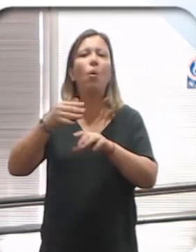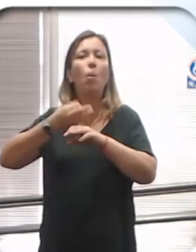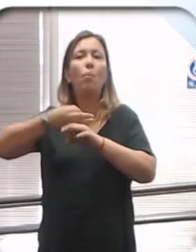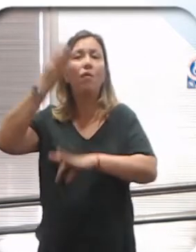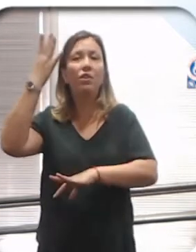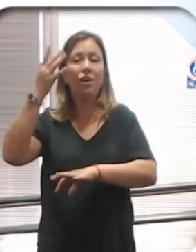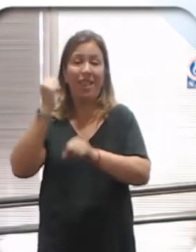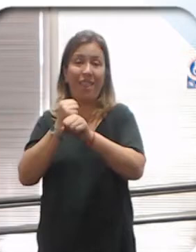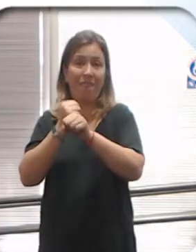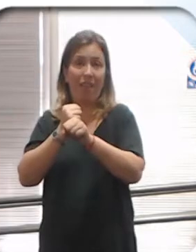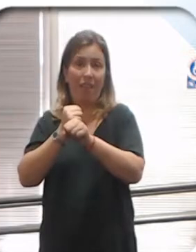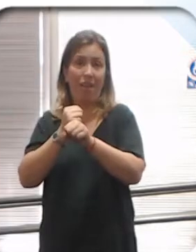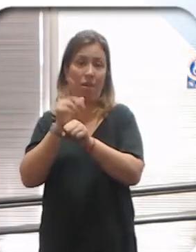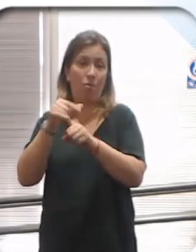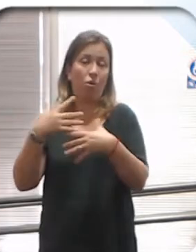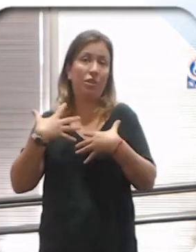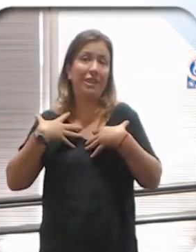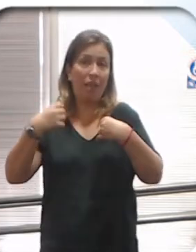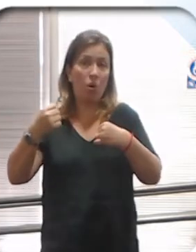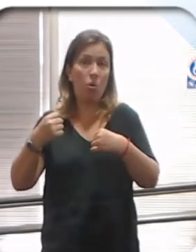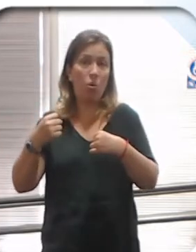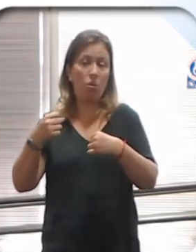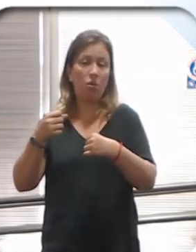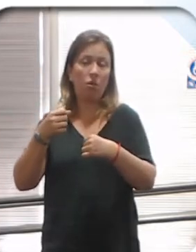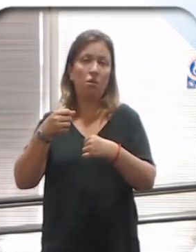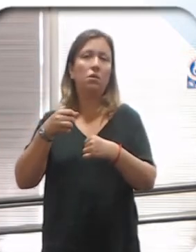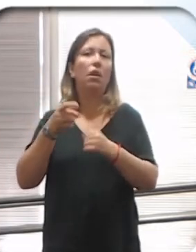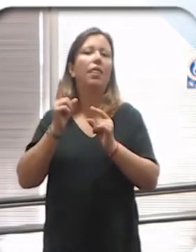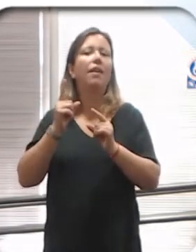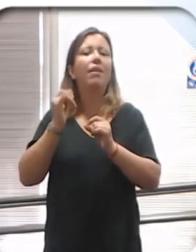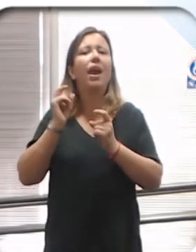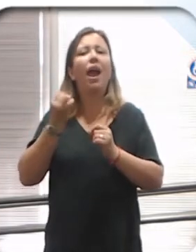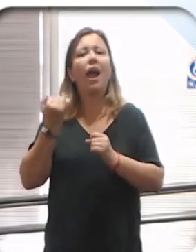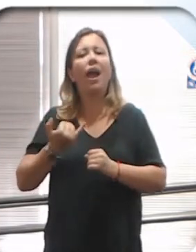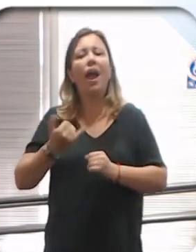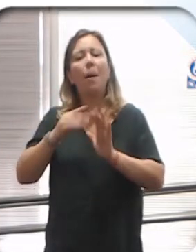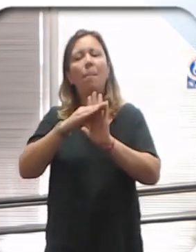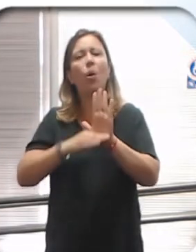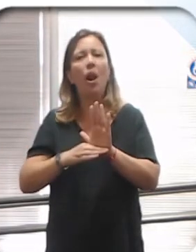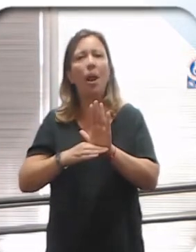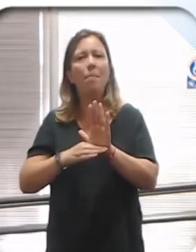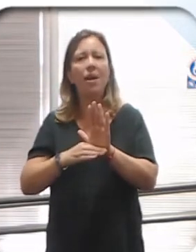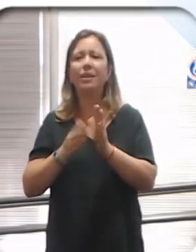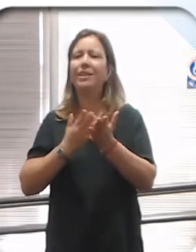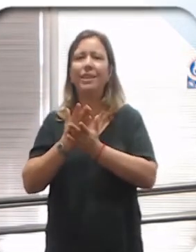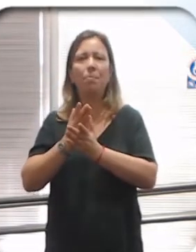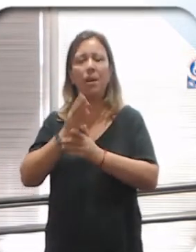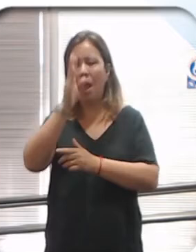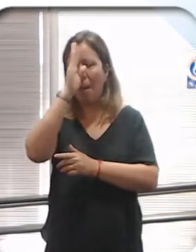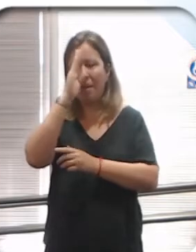trabajamos con los usuarios en el área de la salud. Y tiene que haber programas de especialización constante.